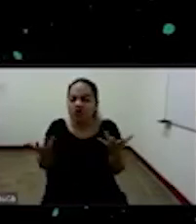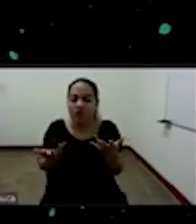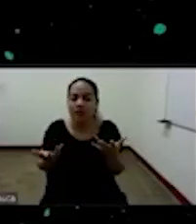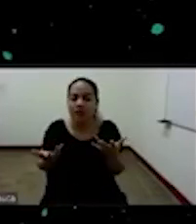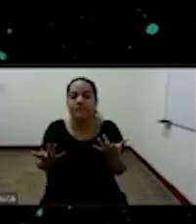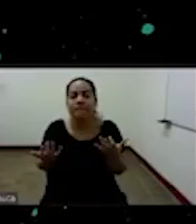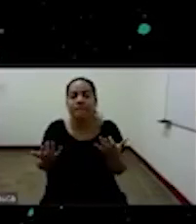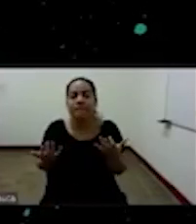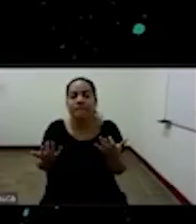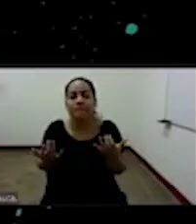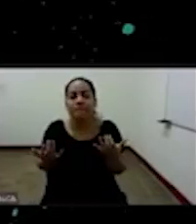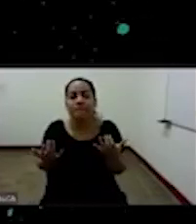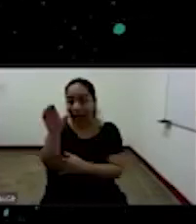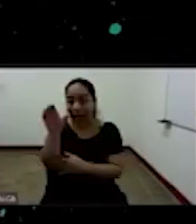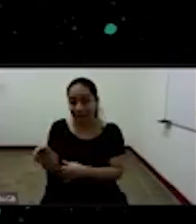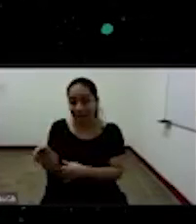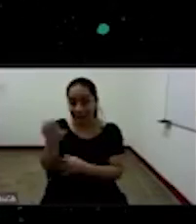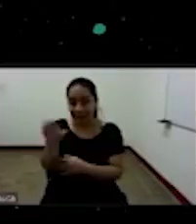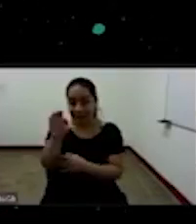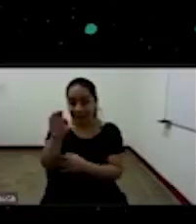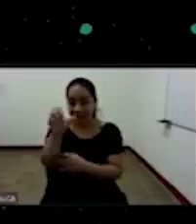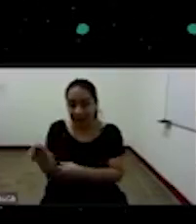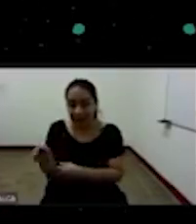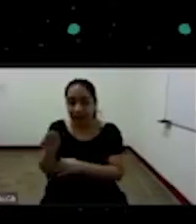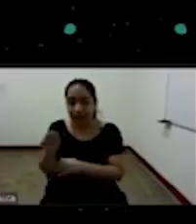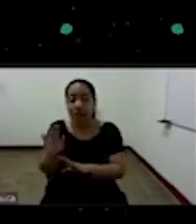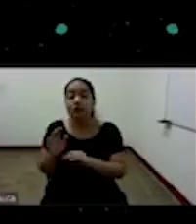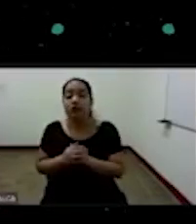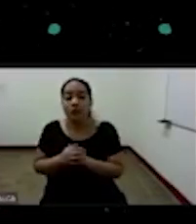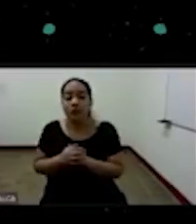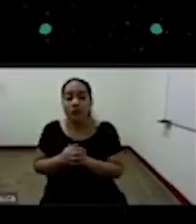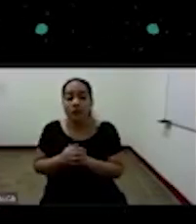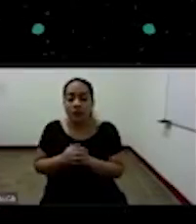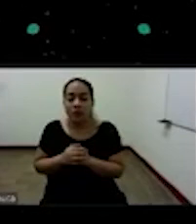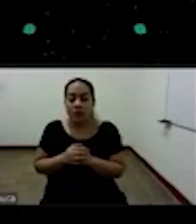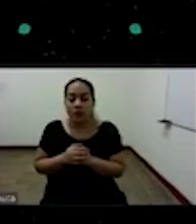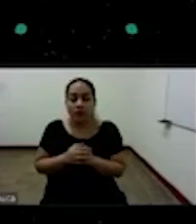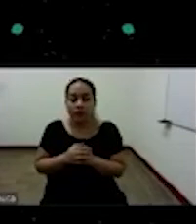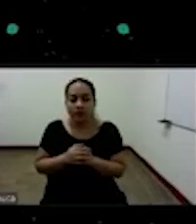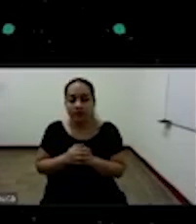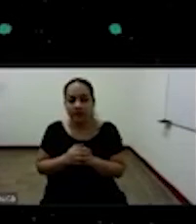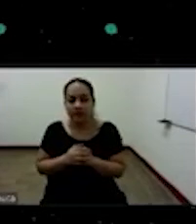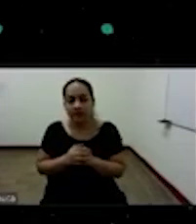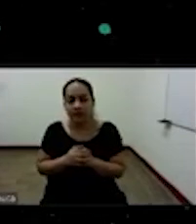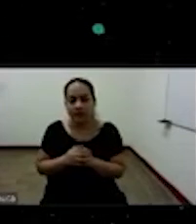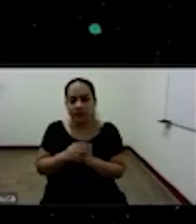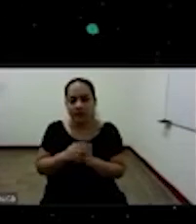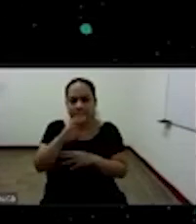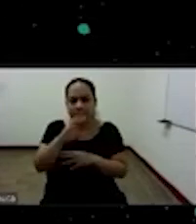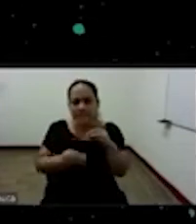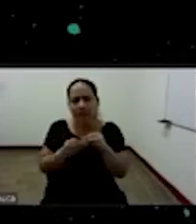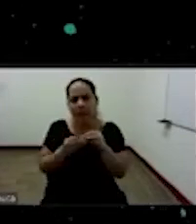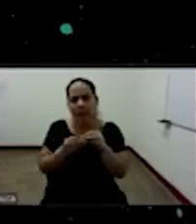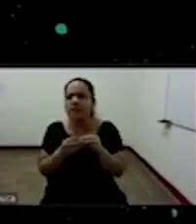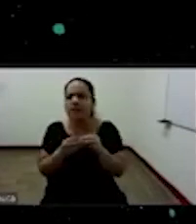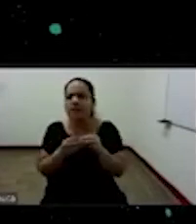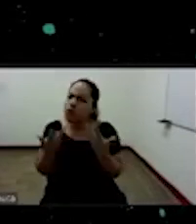en África como como hacia el sureste eh y está hecha eh